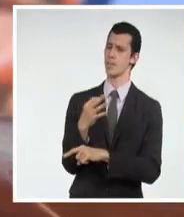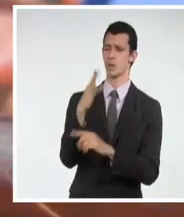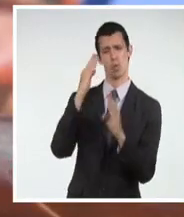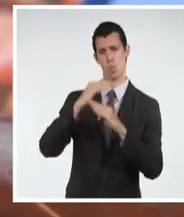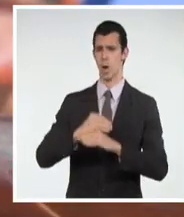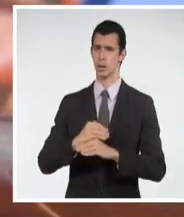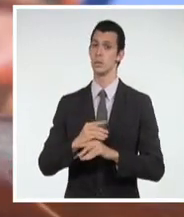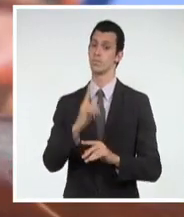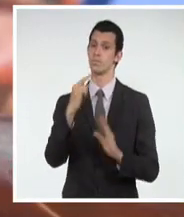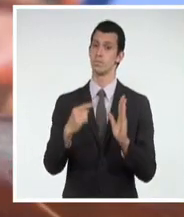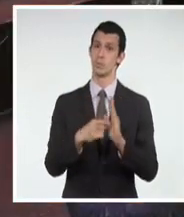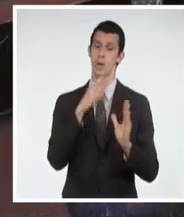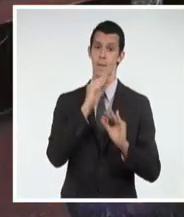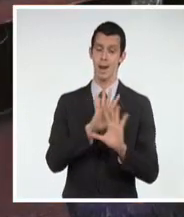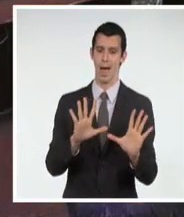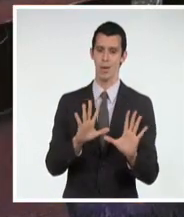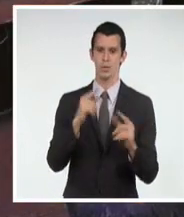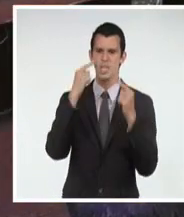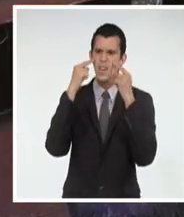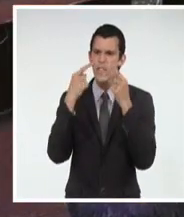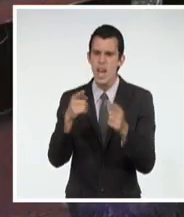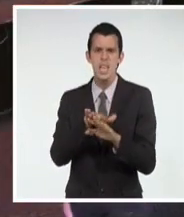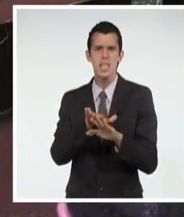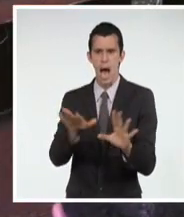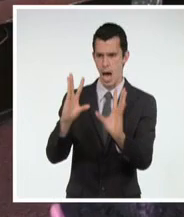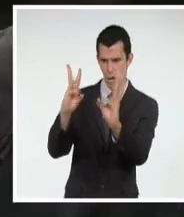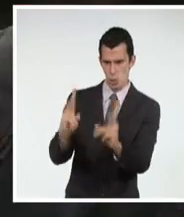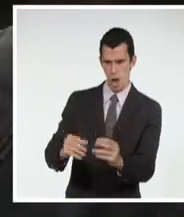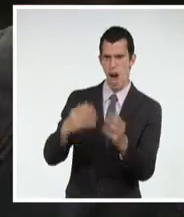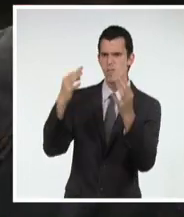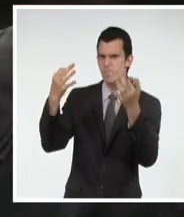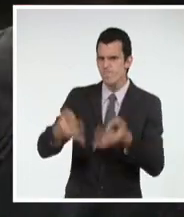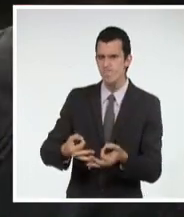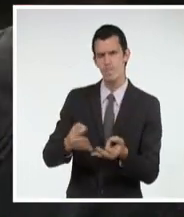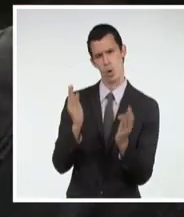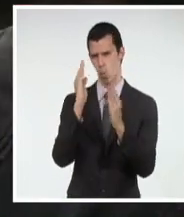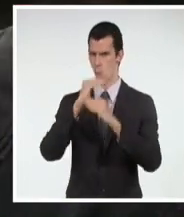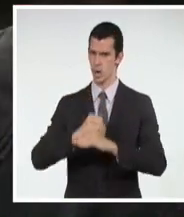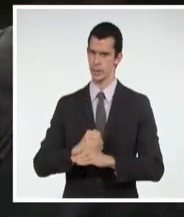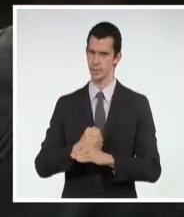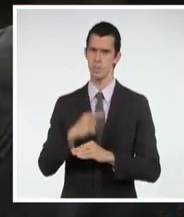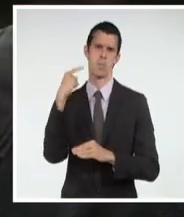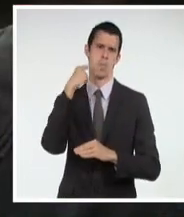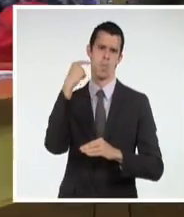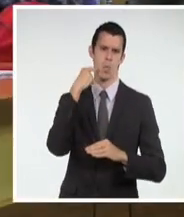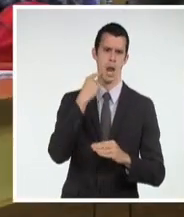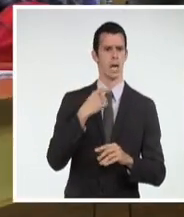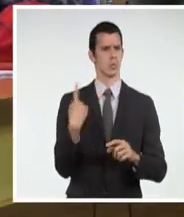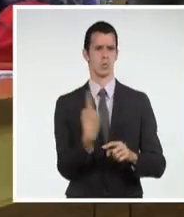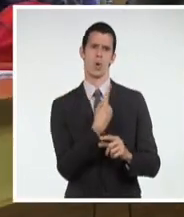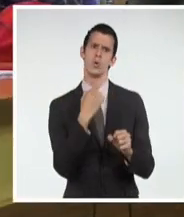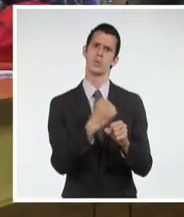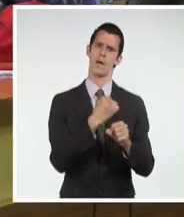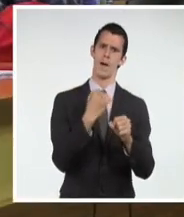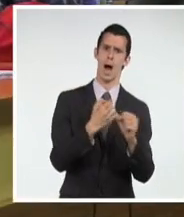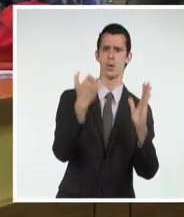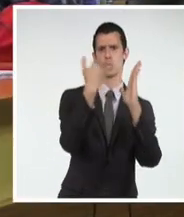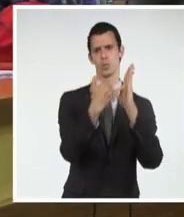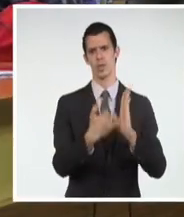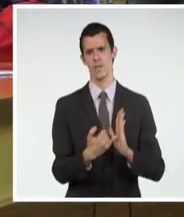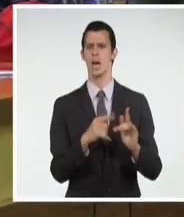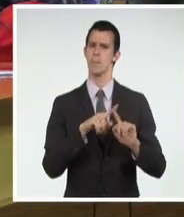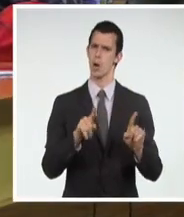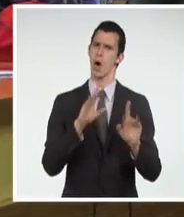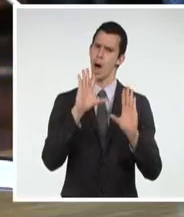pero aún sin palparse en el contexto actual. La revolución se defiende también desde el surco, recalcó hoy en